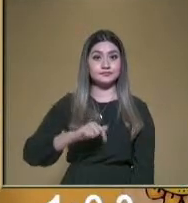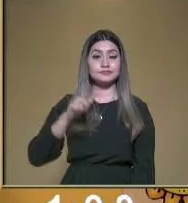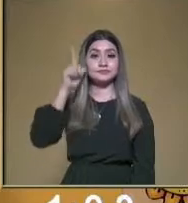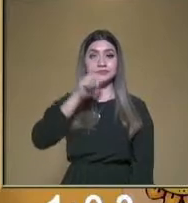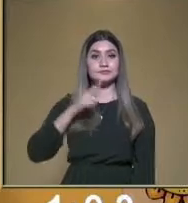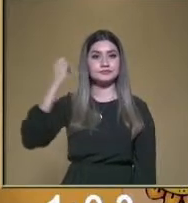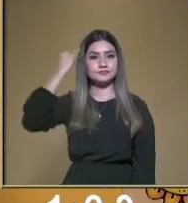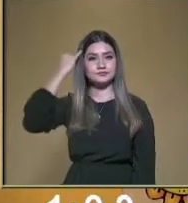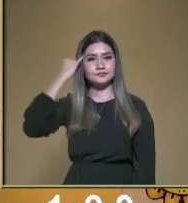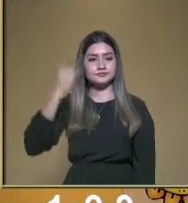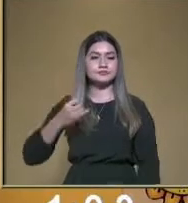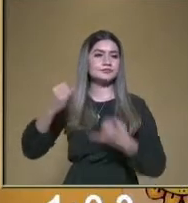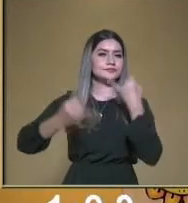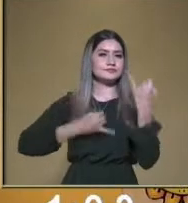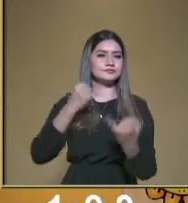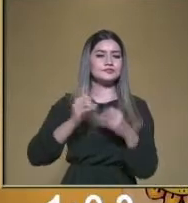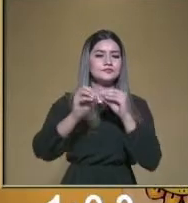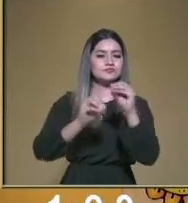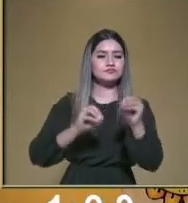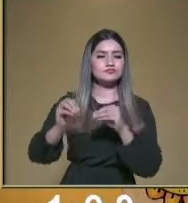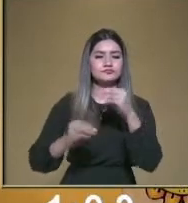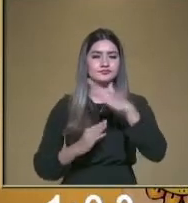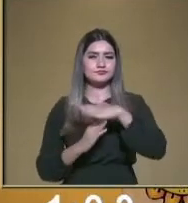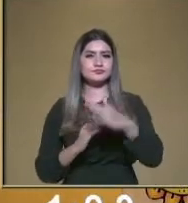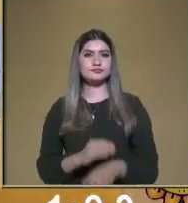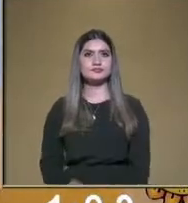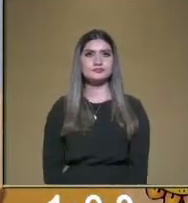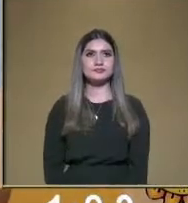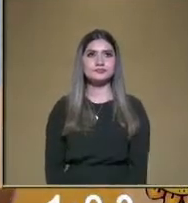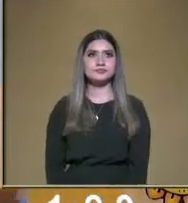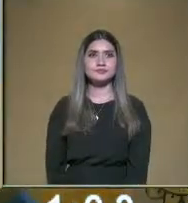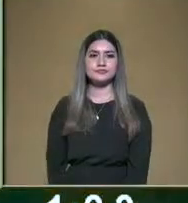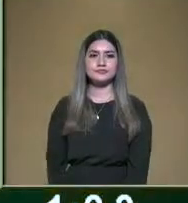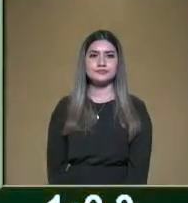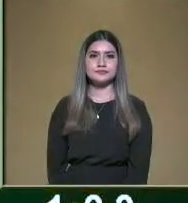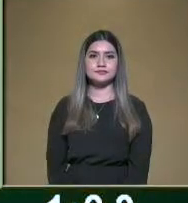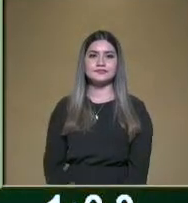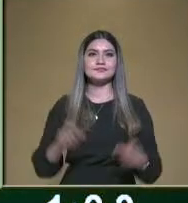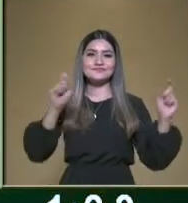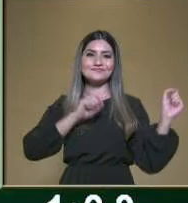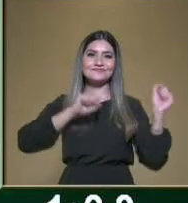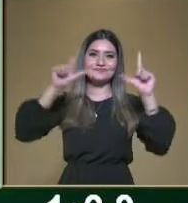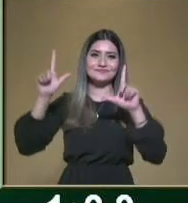juegos de mesa. Por ejemplo, tenemos aquí en la siguiente diapositiva, ¿podemos mostrar?